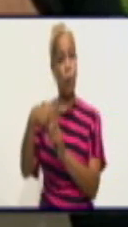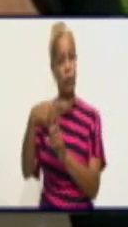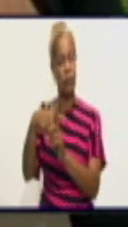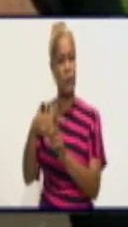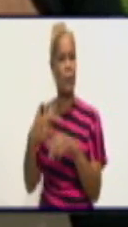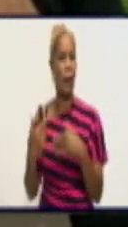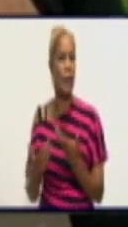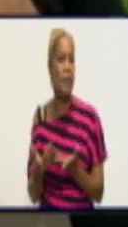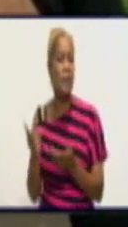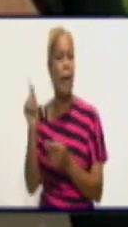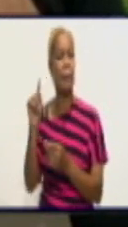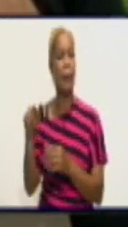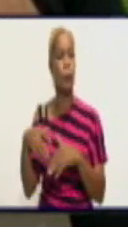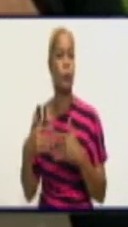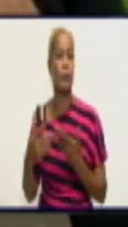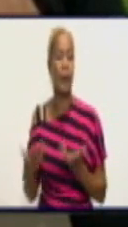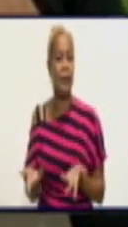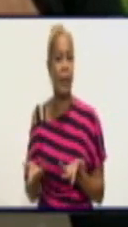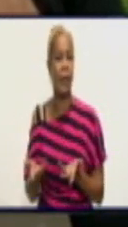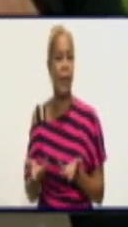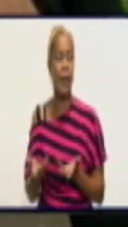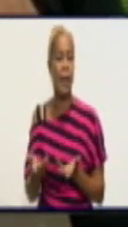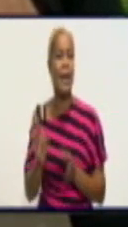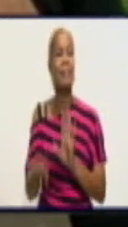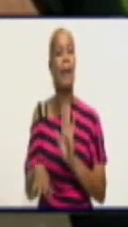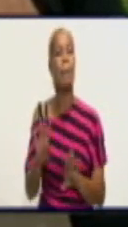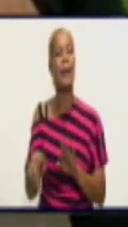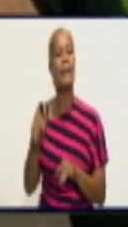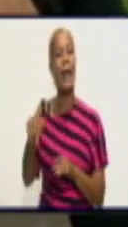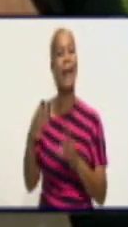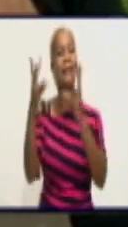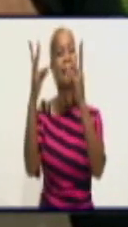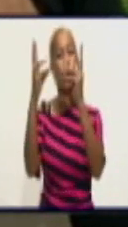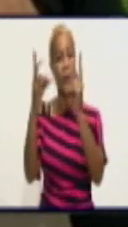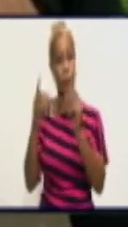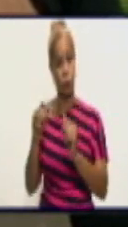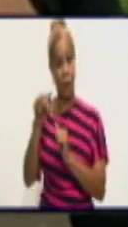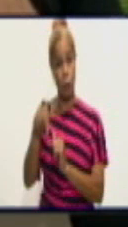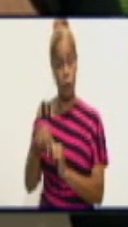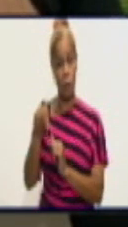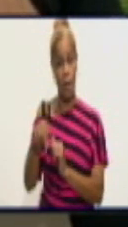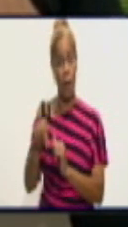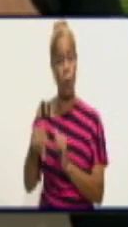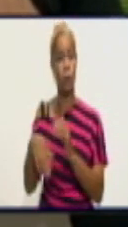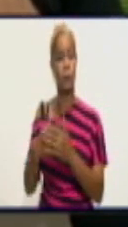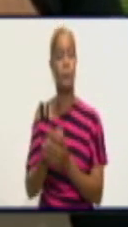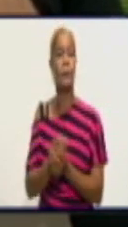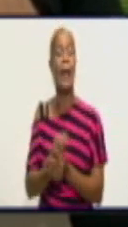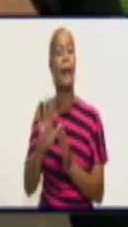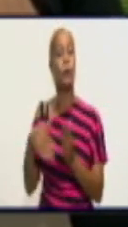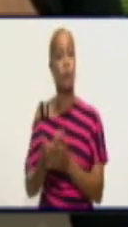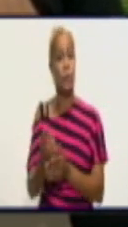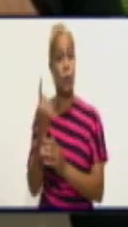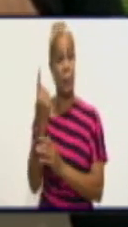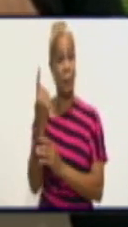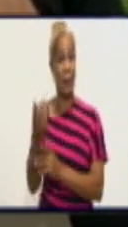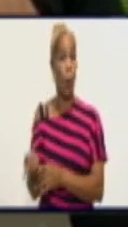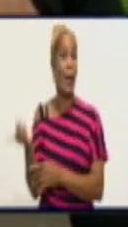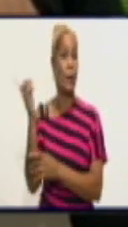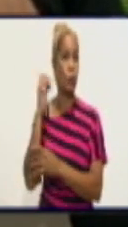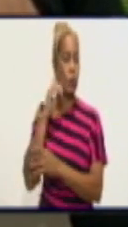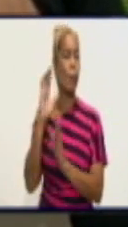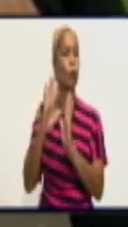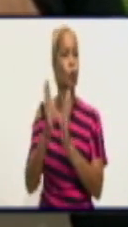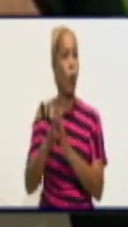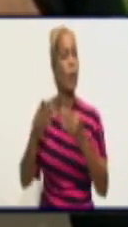¿a qué se atribuye esta cifra? Pero yo le propongo, primero, escuchar toda la explicación que habitualmente usted nos